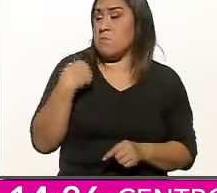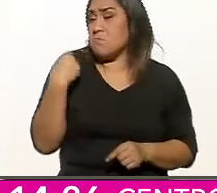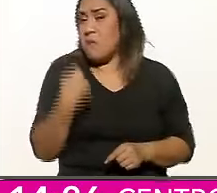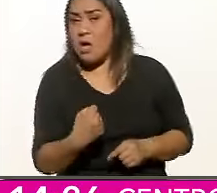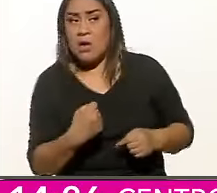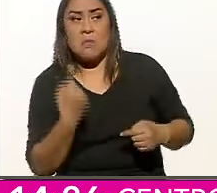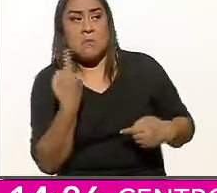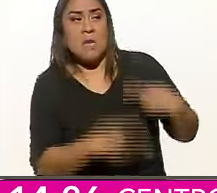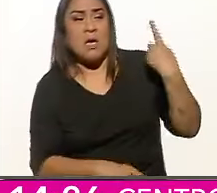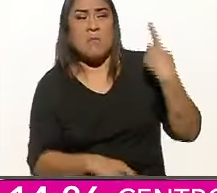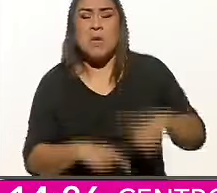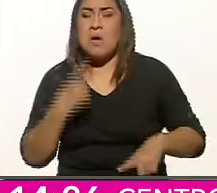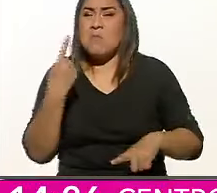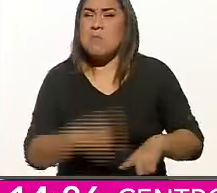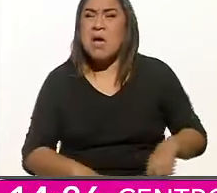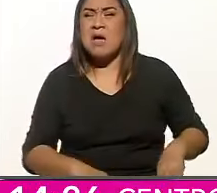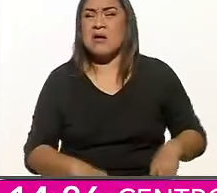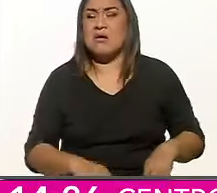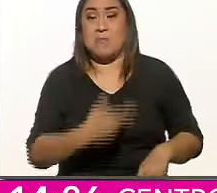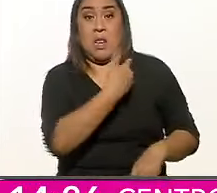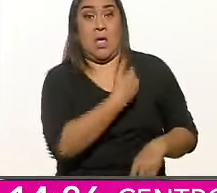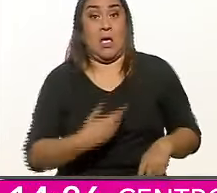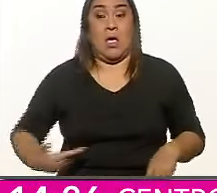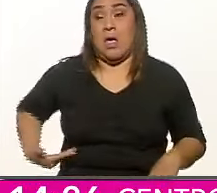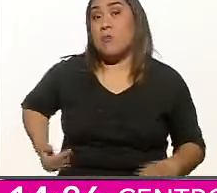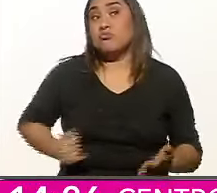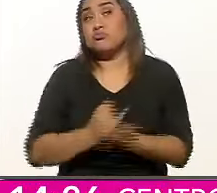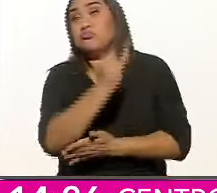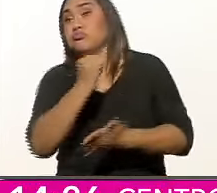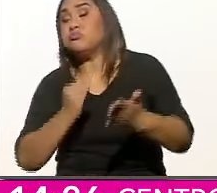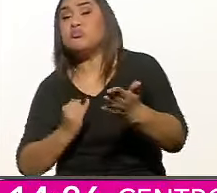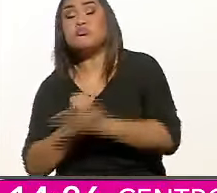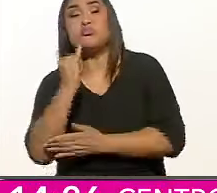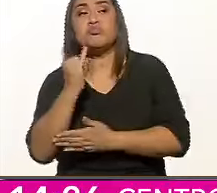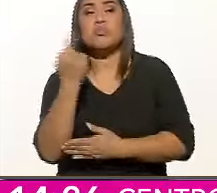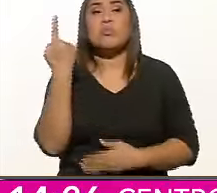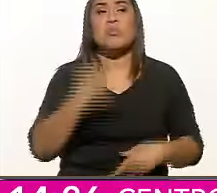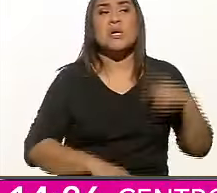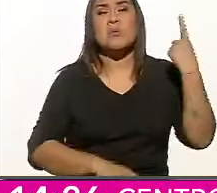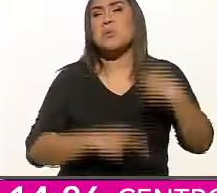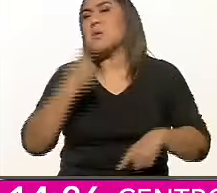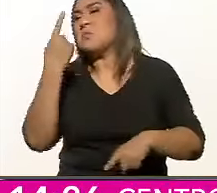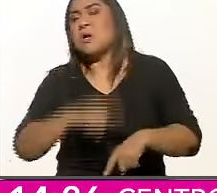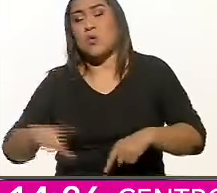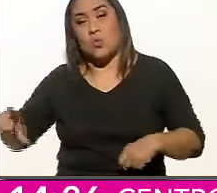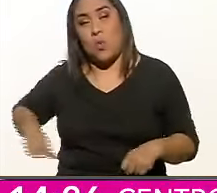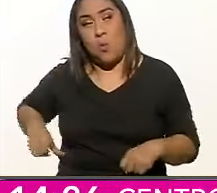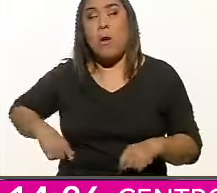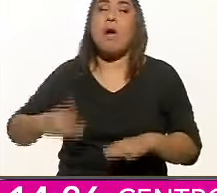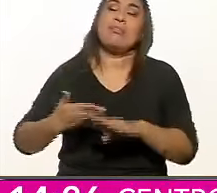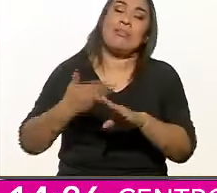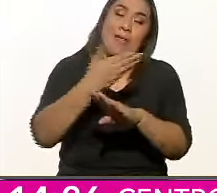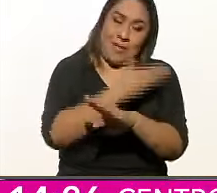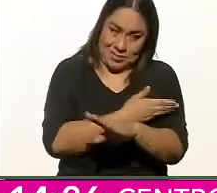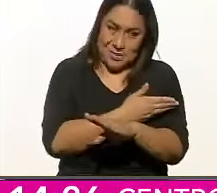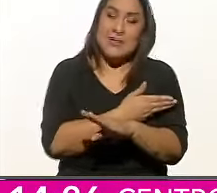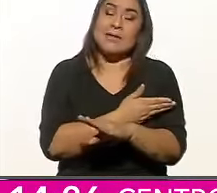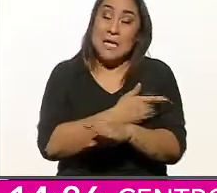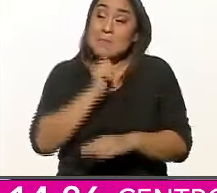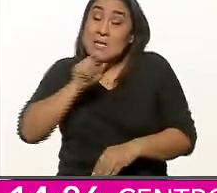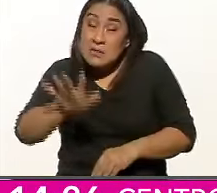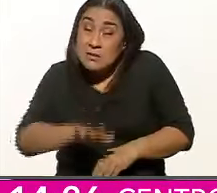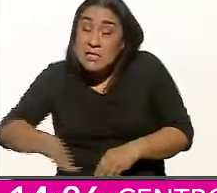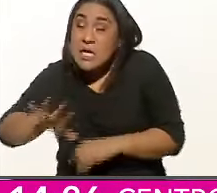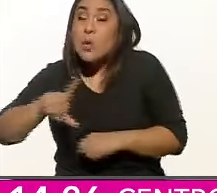de los manotazos presidenciales para imponer la voluntad del poder ejecutivo, que estaba a su vez